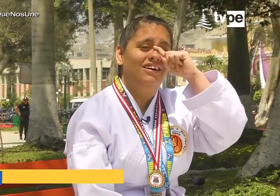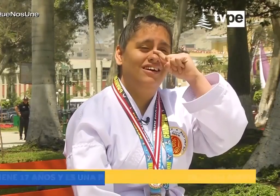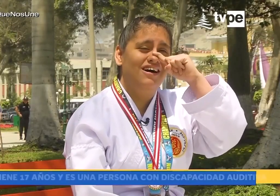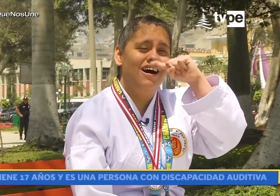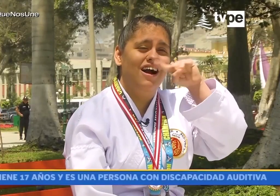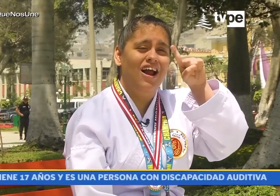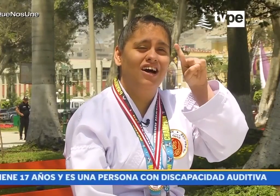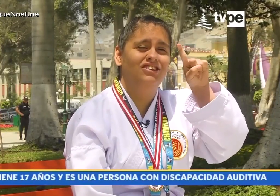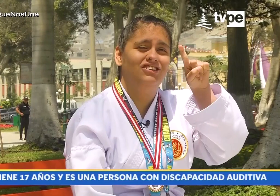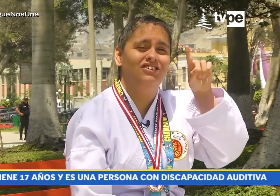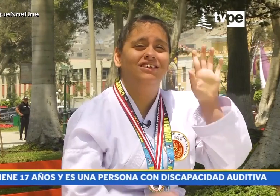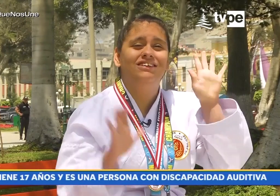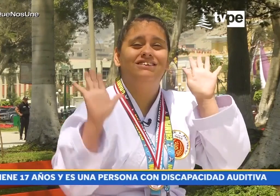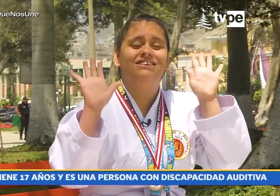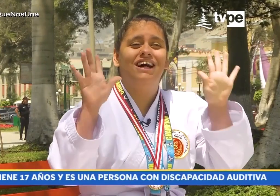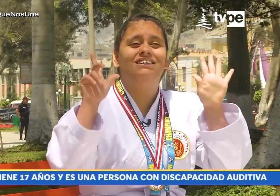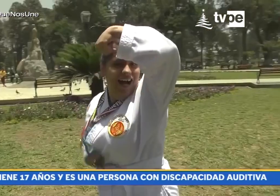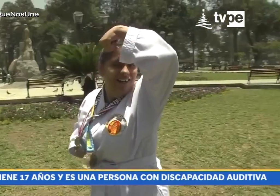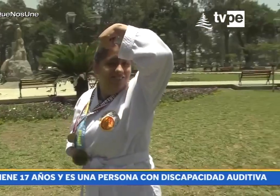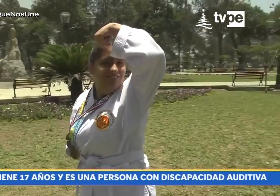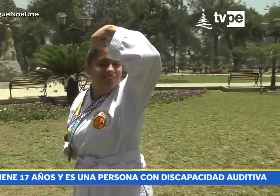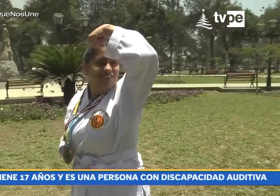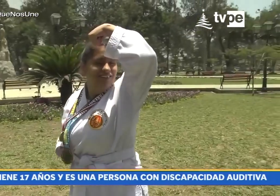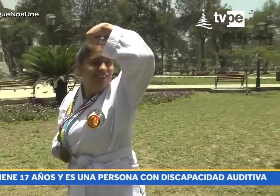Tengo 17 años.